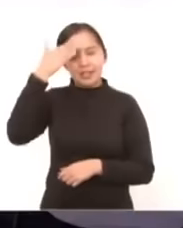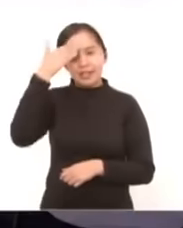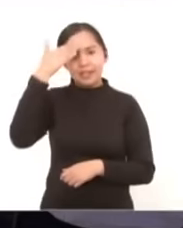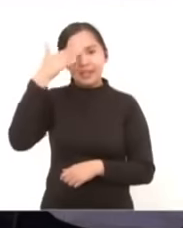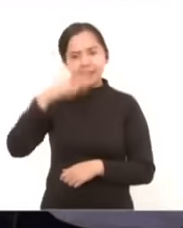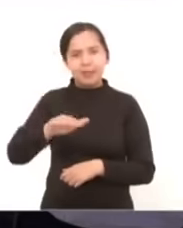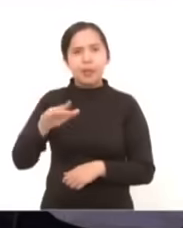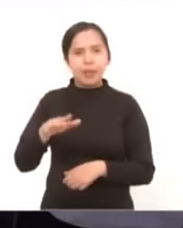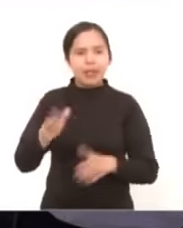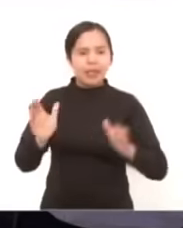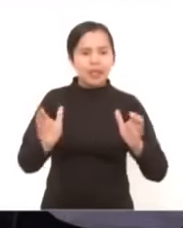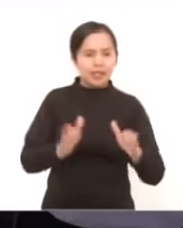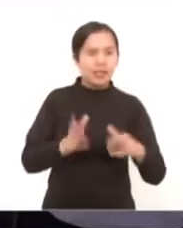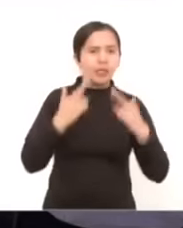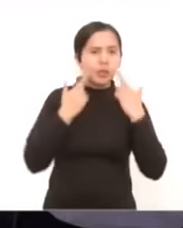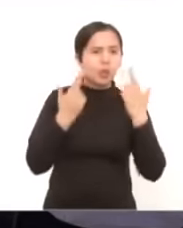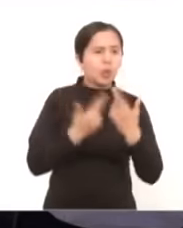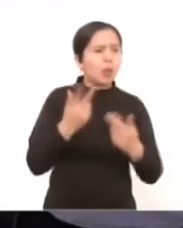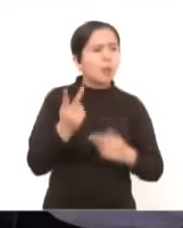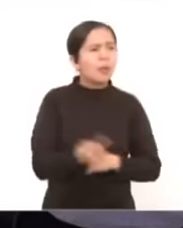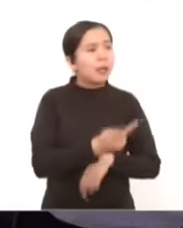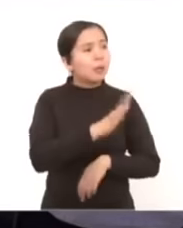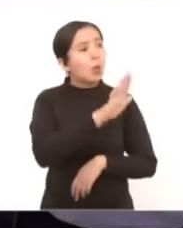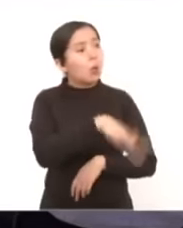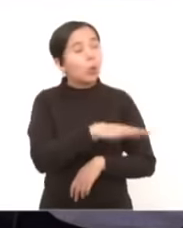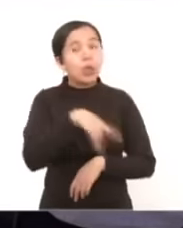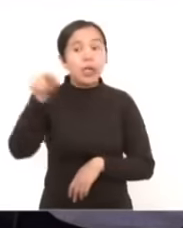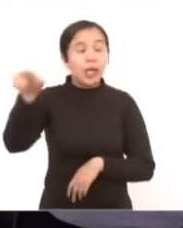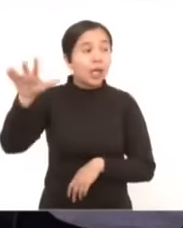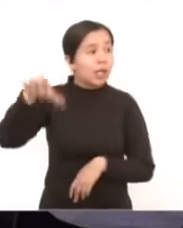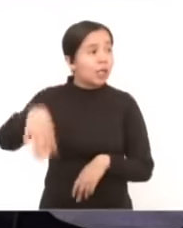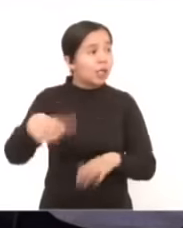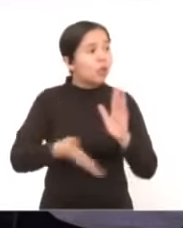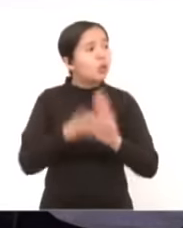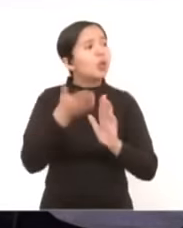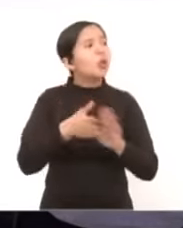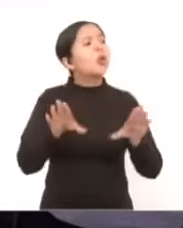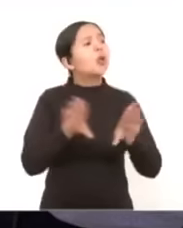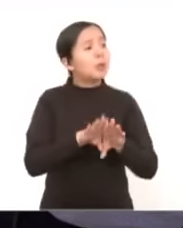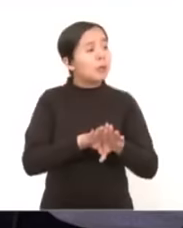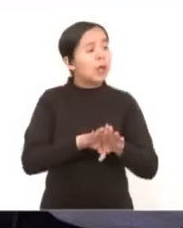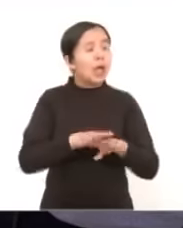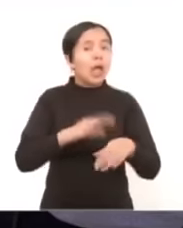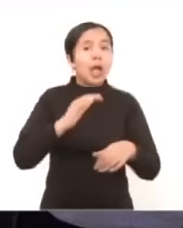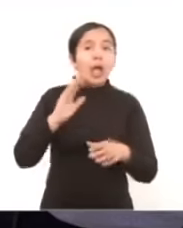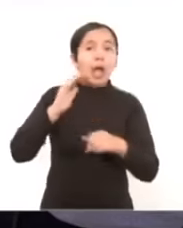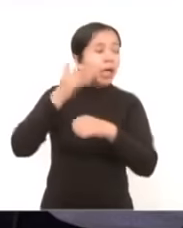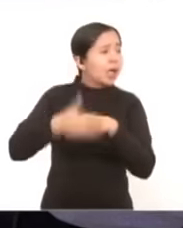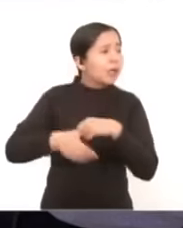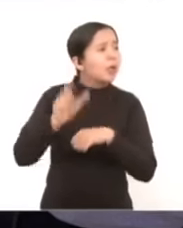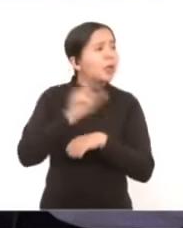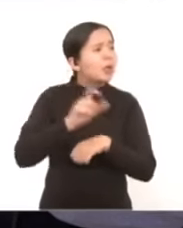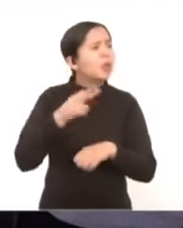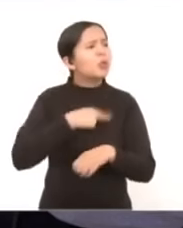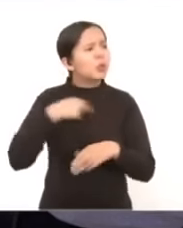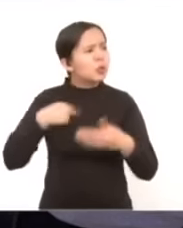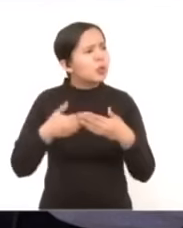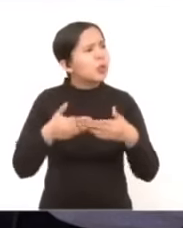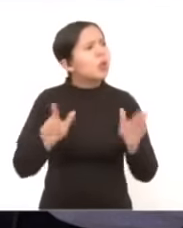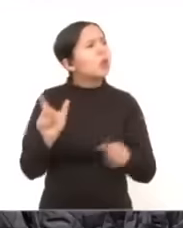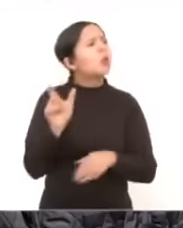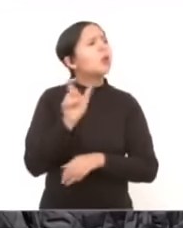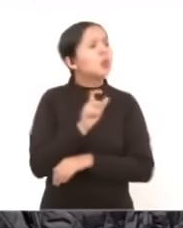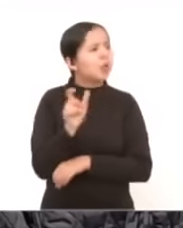reunión del gabinete le preguntaba ¿Y cómo va lo de la planta fotovoltaica? ¿Cuándo la inauguramos? ¿Cuándo la